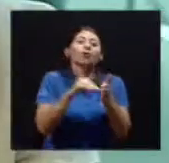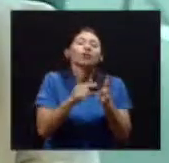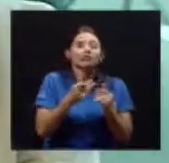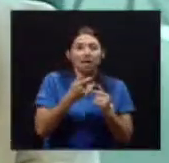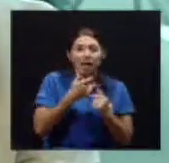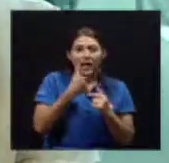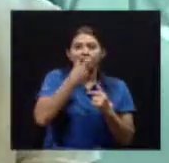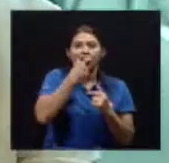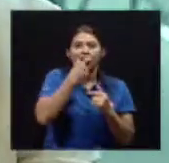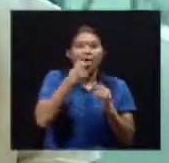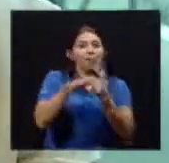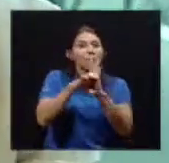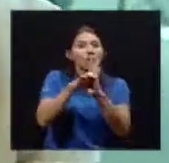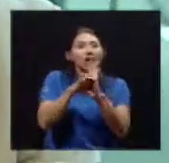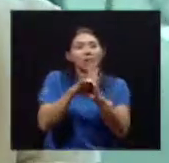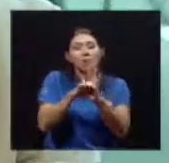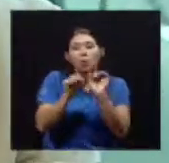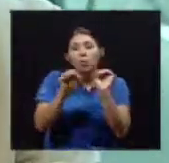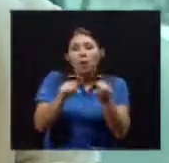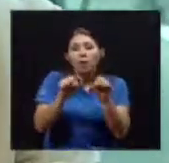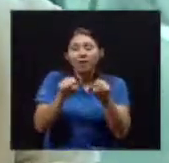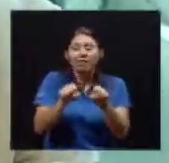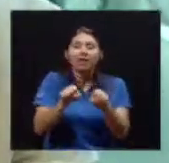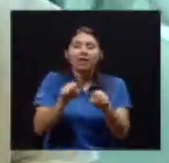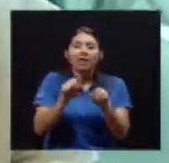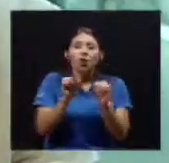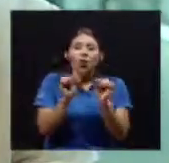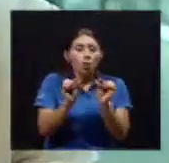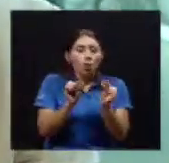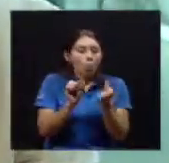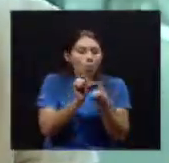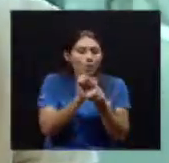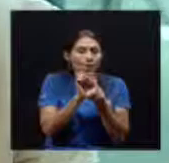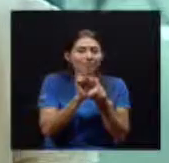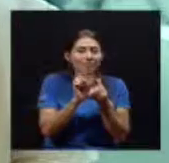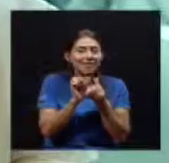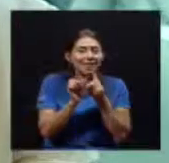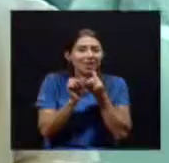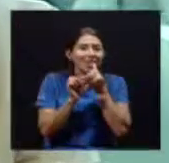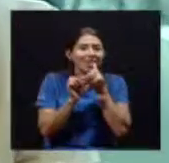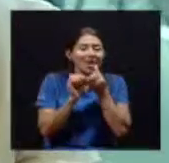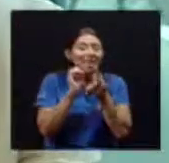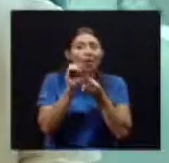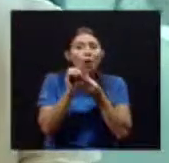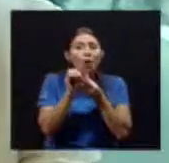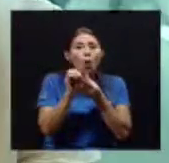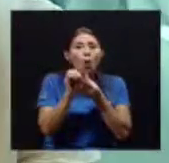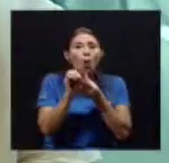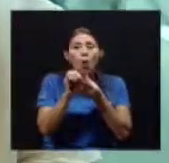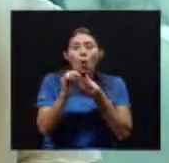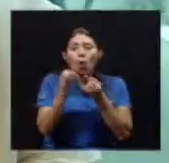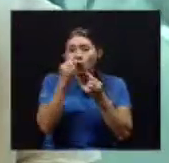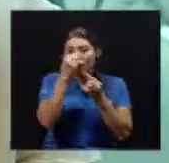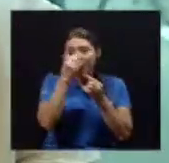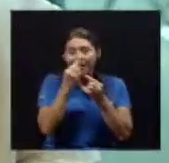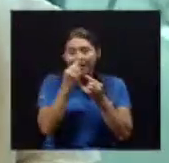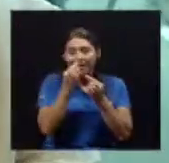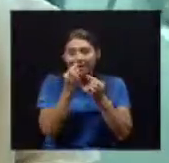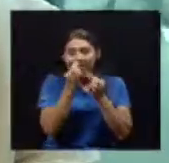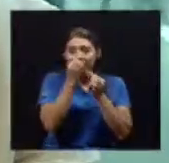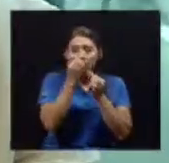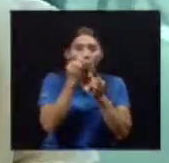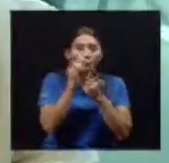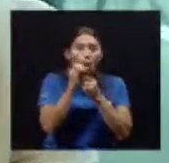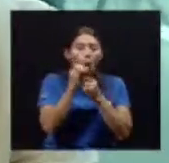prostodoncista La prostodoncia Es la encargada Históricamente De eso Últimamente Ha habido Algunas